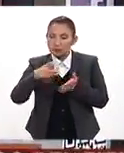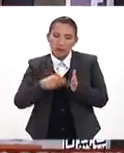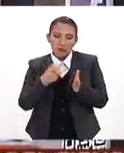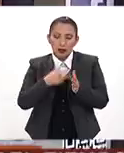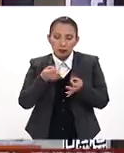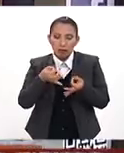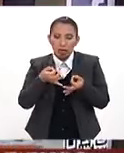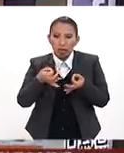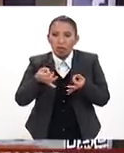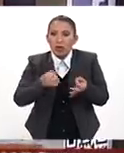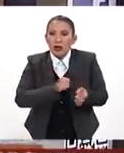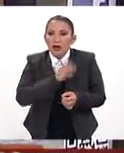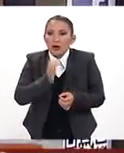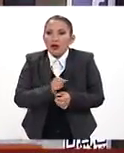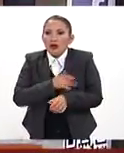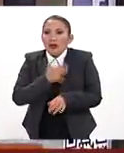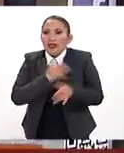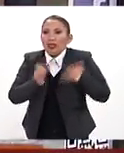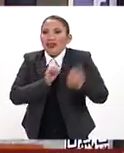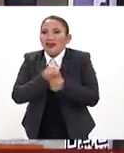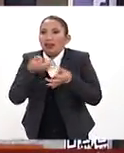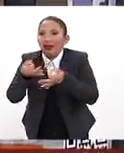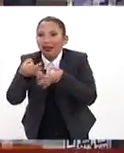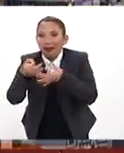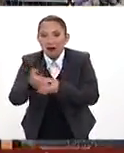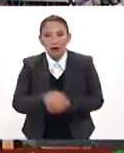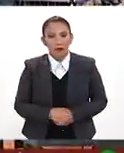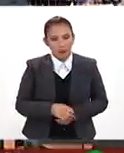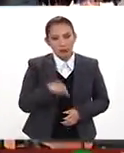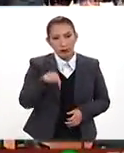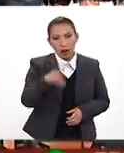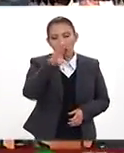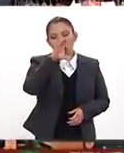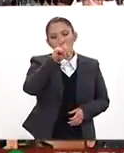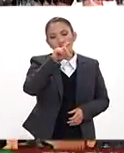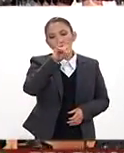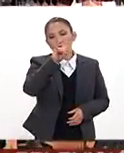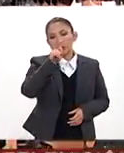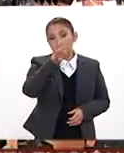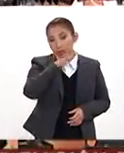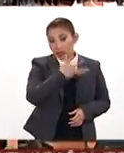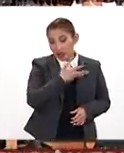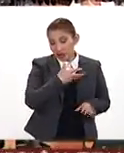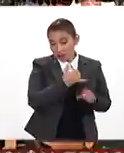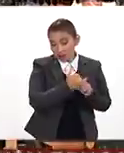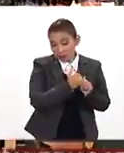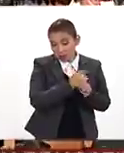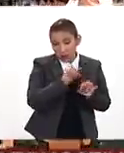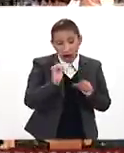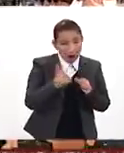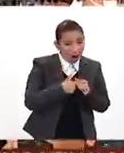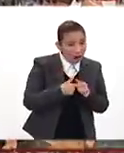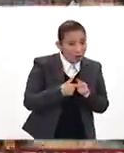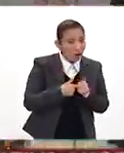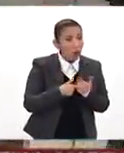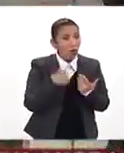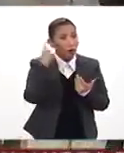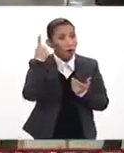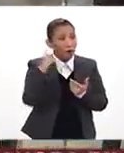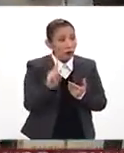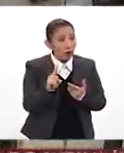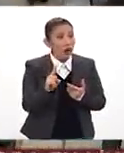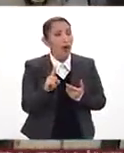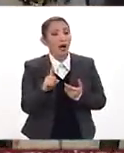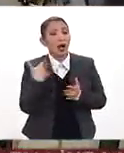otras cosas, guiados por las emociones. ¿En la Conducef tienen algún estudio, alguna estrategia para